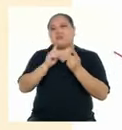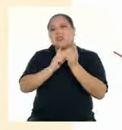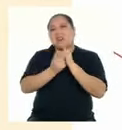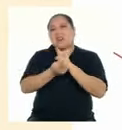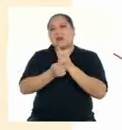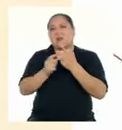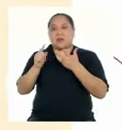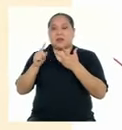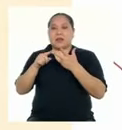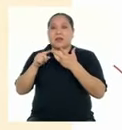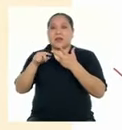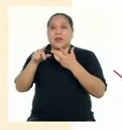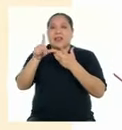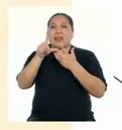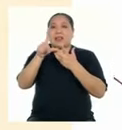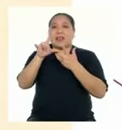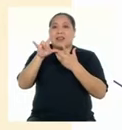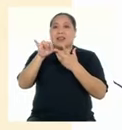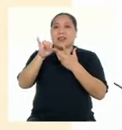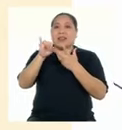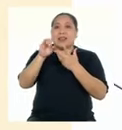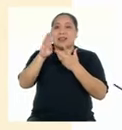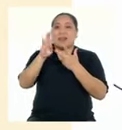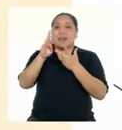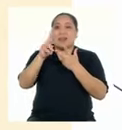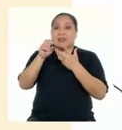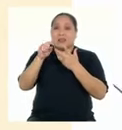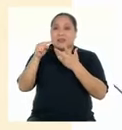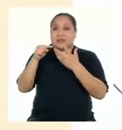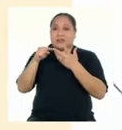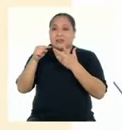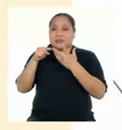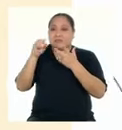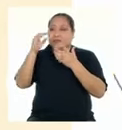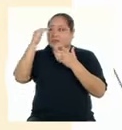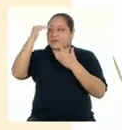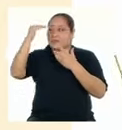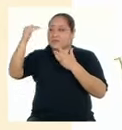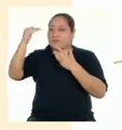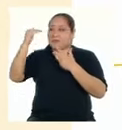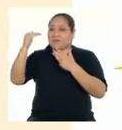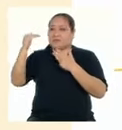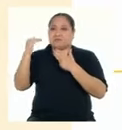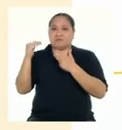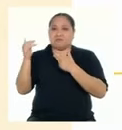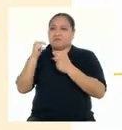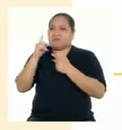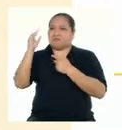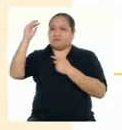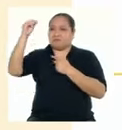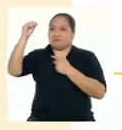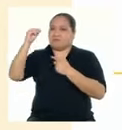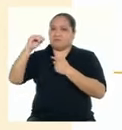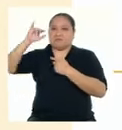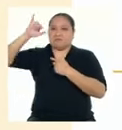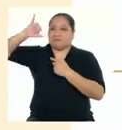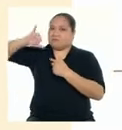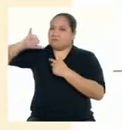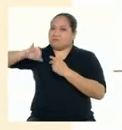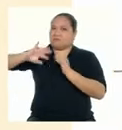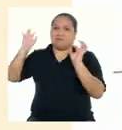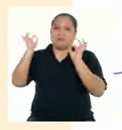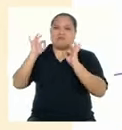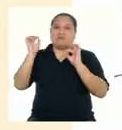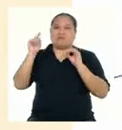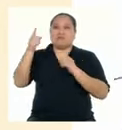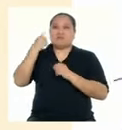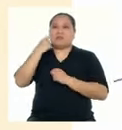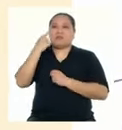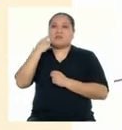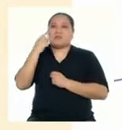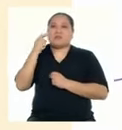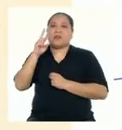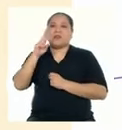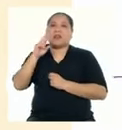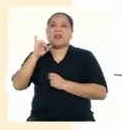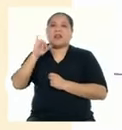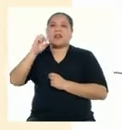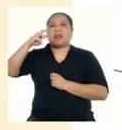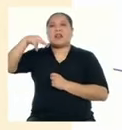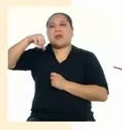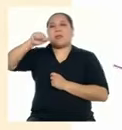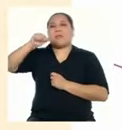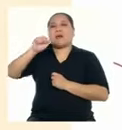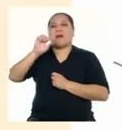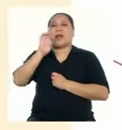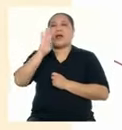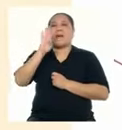La rima libre ocurre cuando los versos que conforman la estrofa no tienen rima También se le conoce como rima